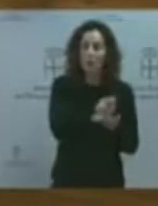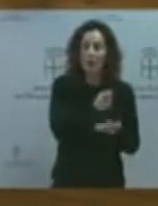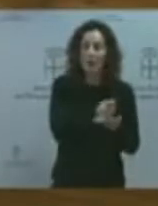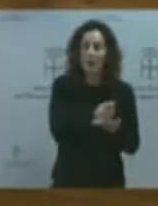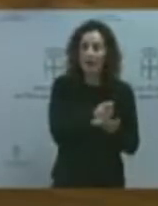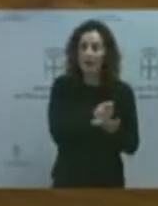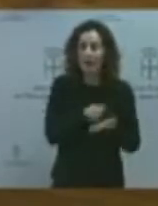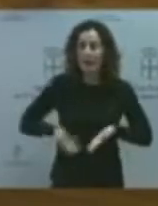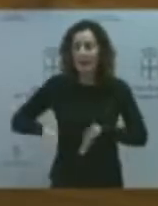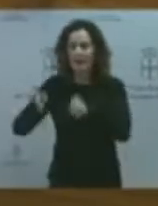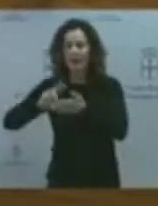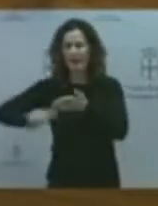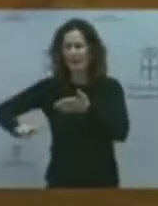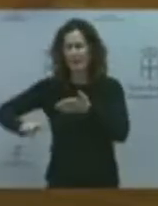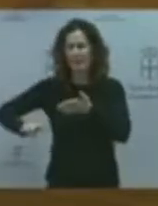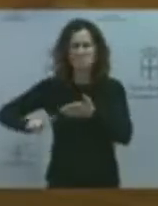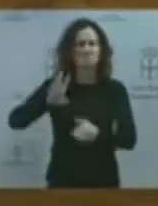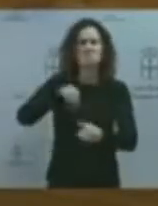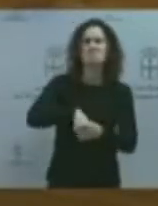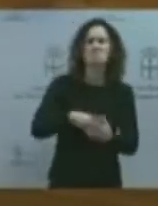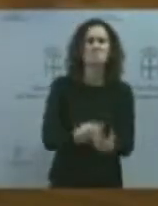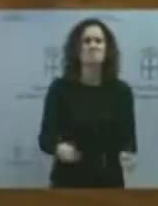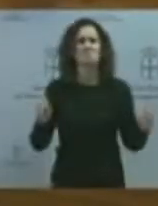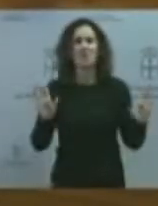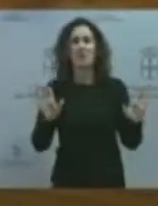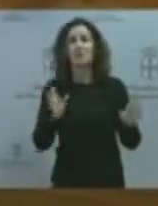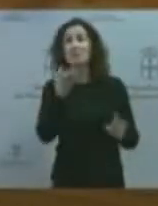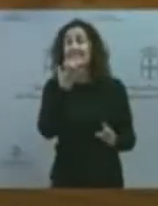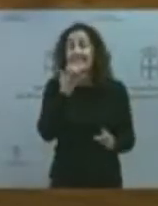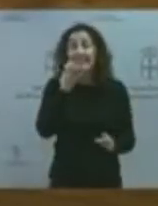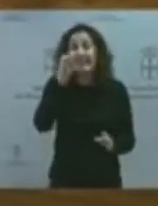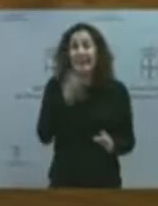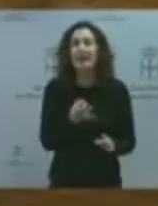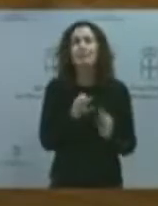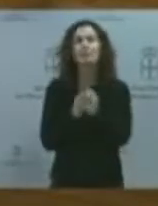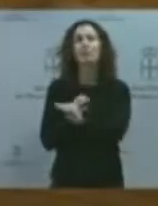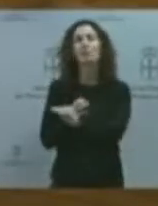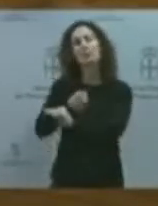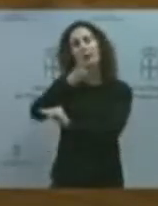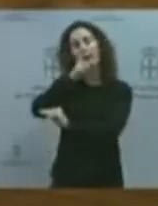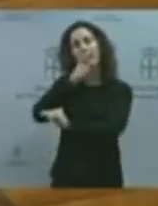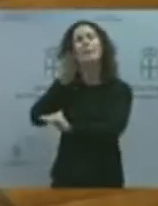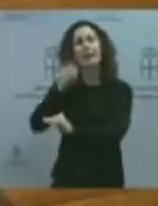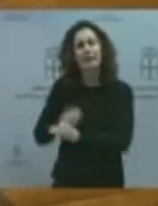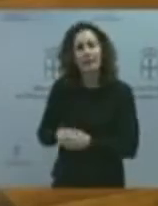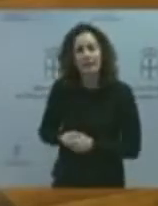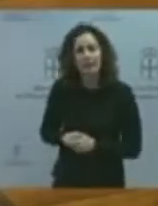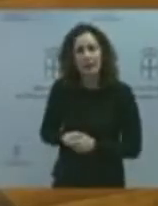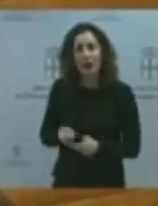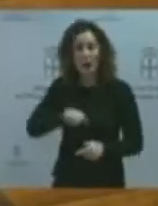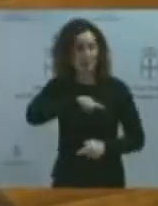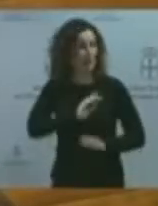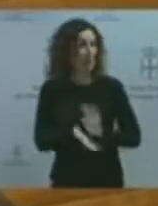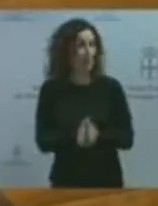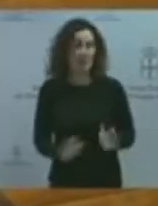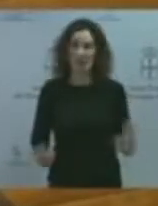que eso es así, pregunte al señor José María Aznar. Pregúntele a él, no a mí. Yo no hice, ni amplié, ni el gobierno socialista amplió